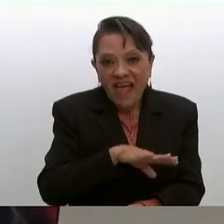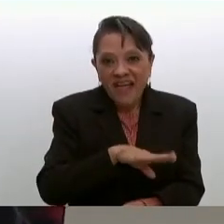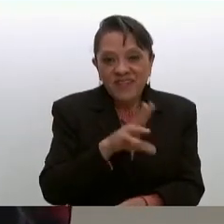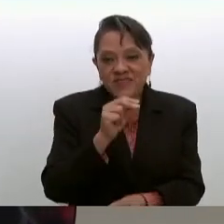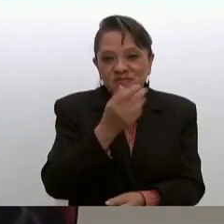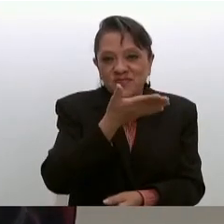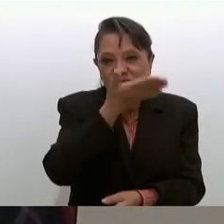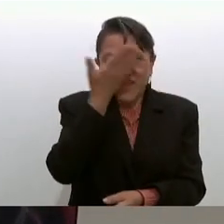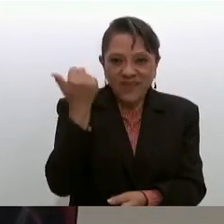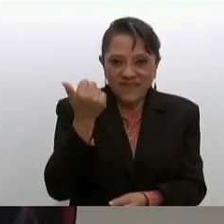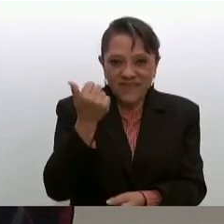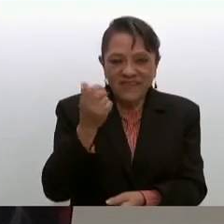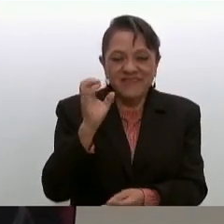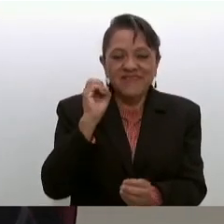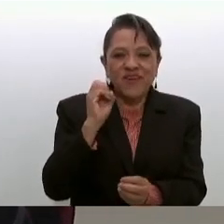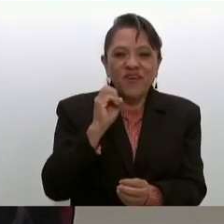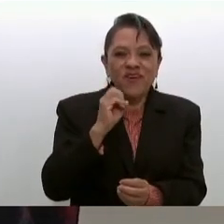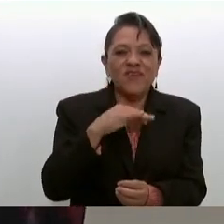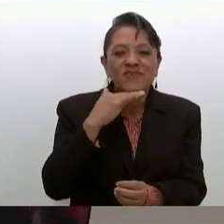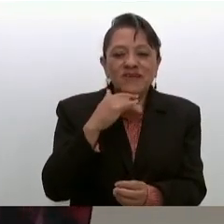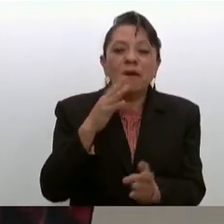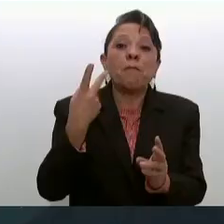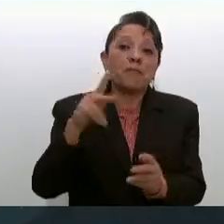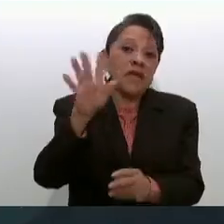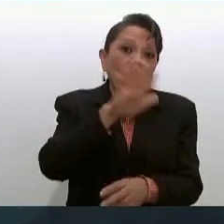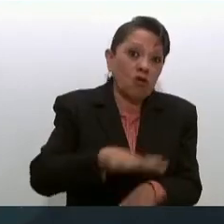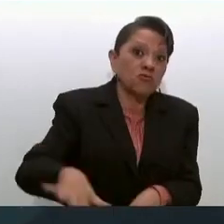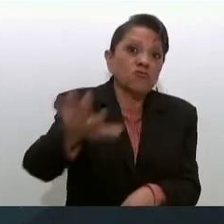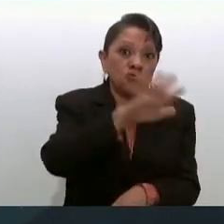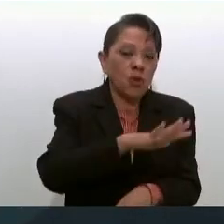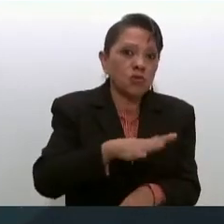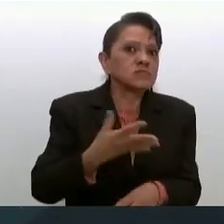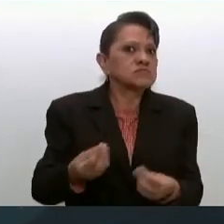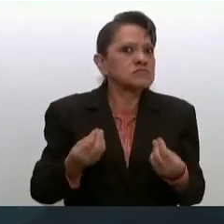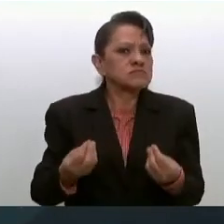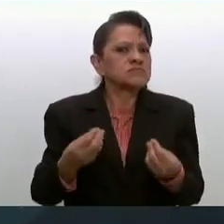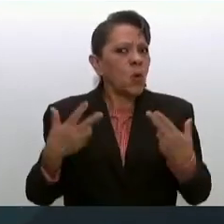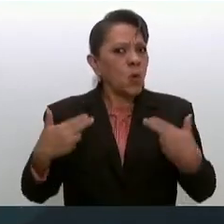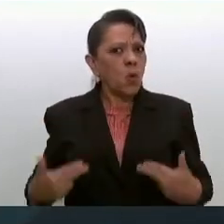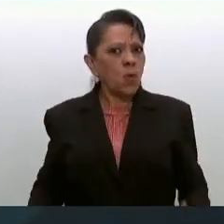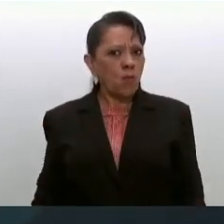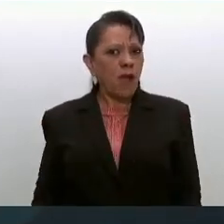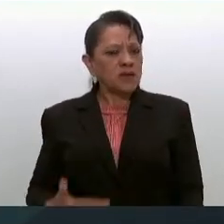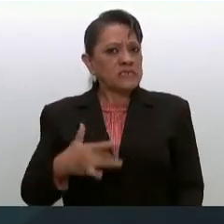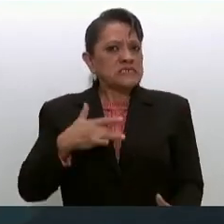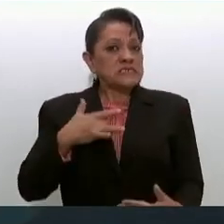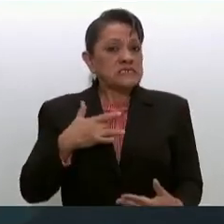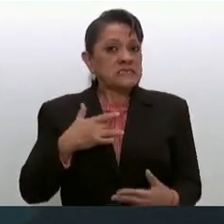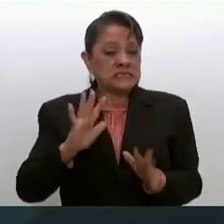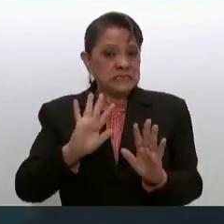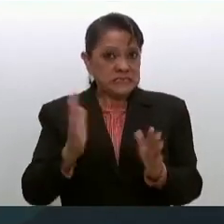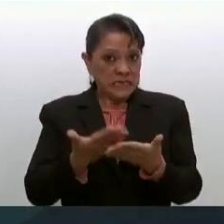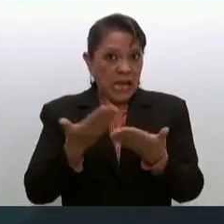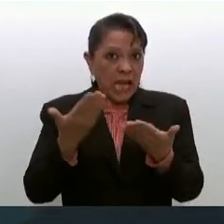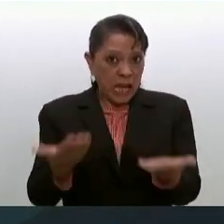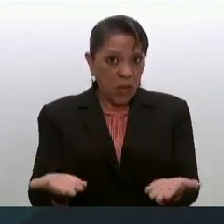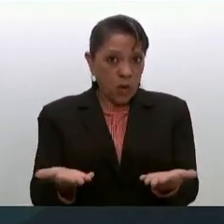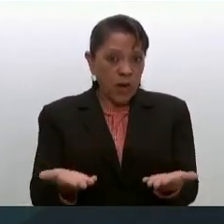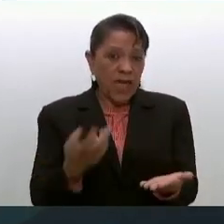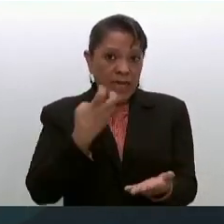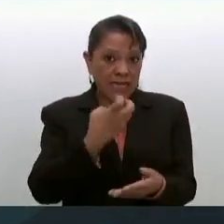todos son muy humanos yo creo que ahora ya es mi gran amigo como no lo voy